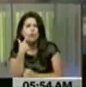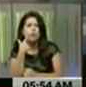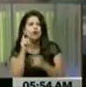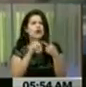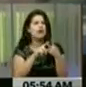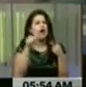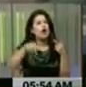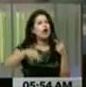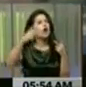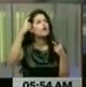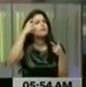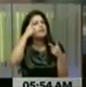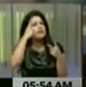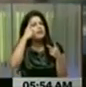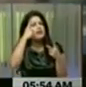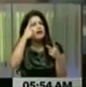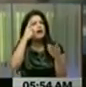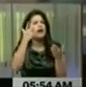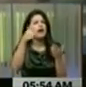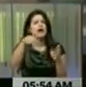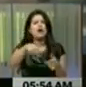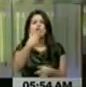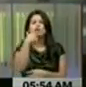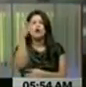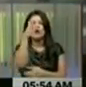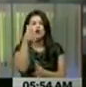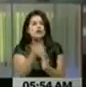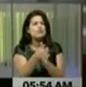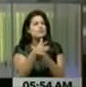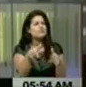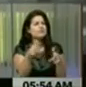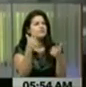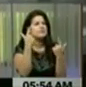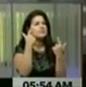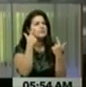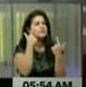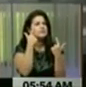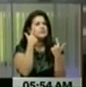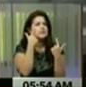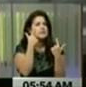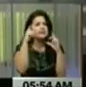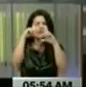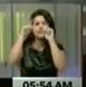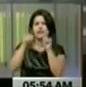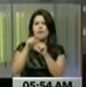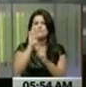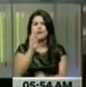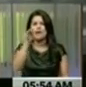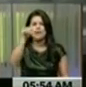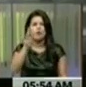En el día de la...